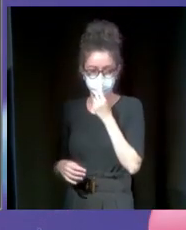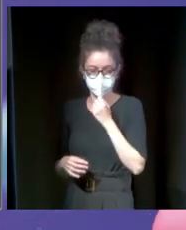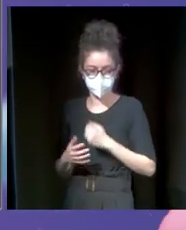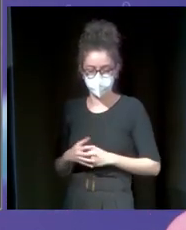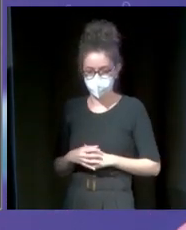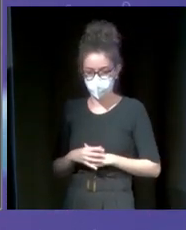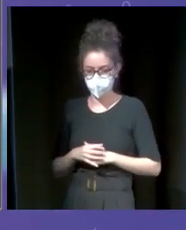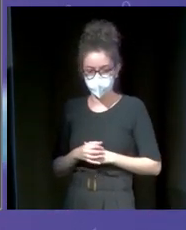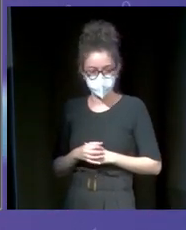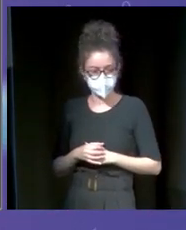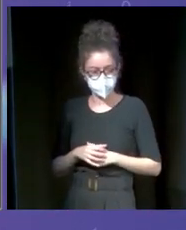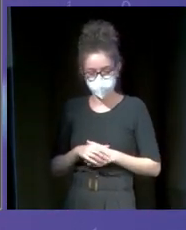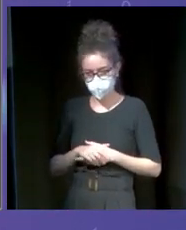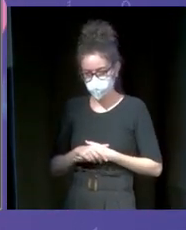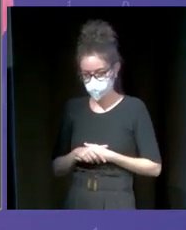Aplausos